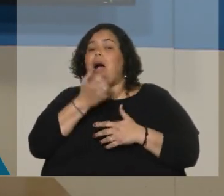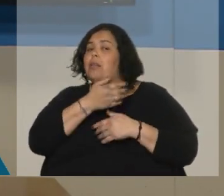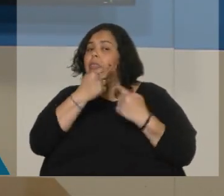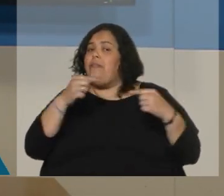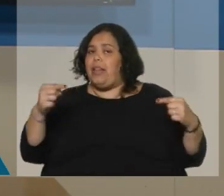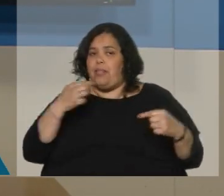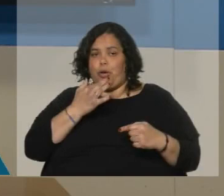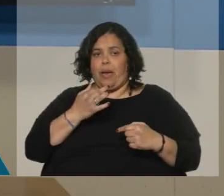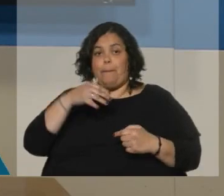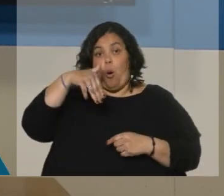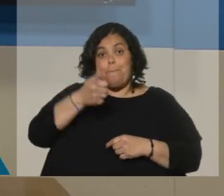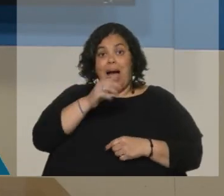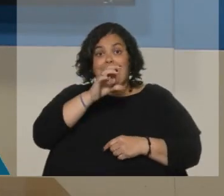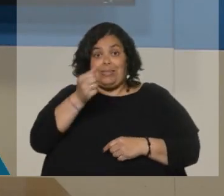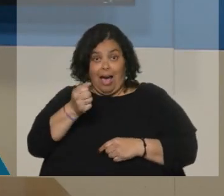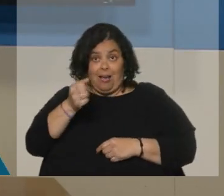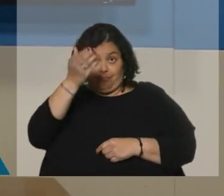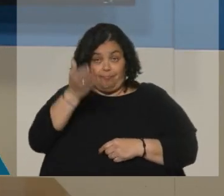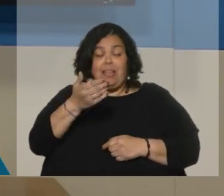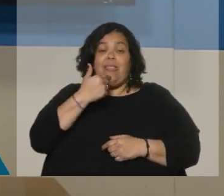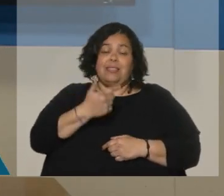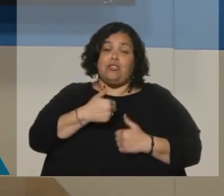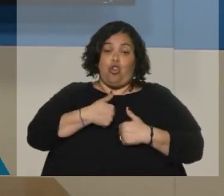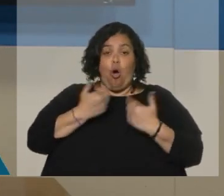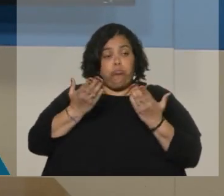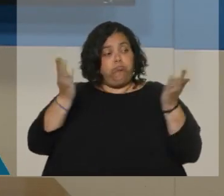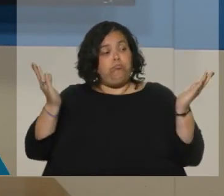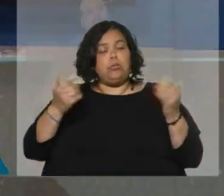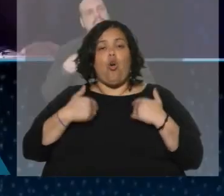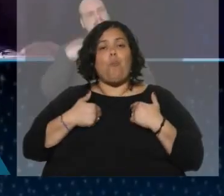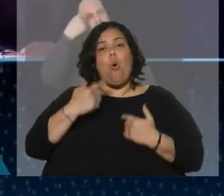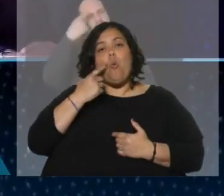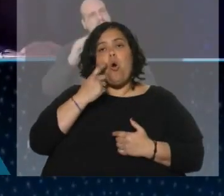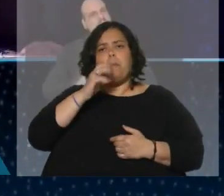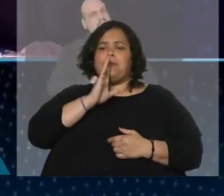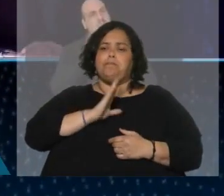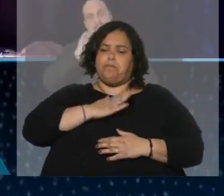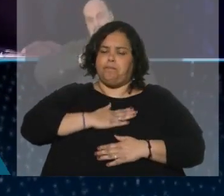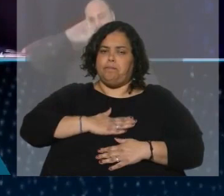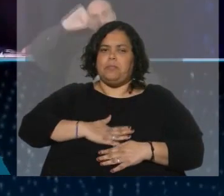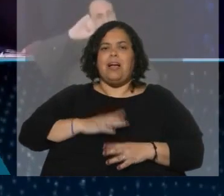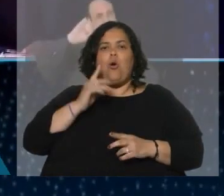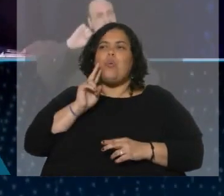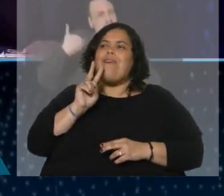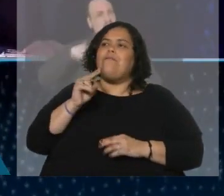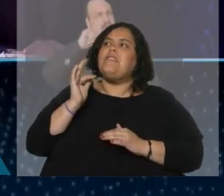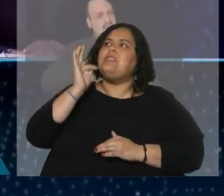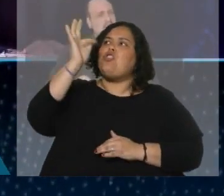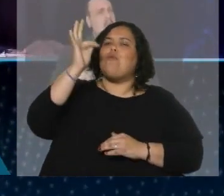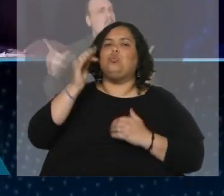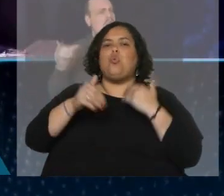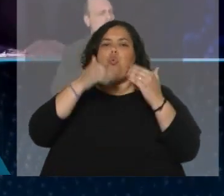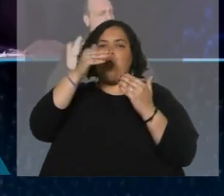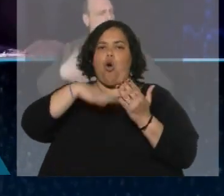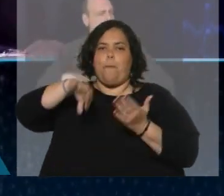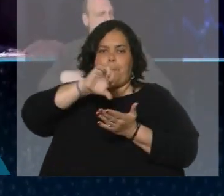presentarse como un hombre cauto, con una visión de desarrollo de país. En el caso de Milley,